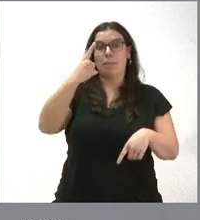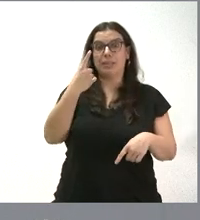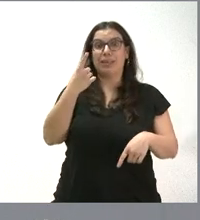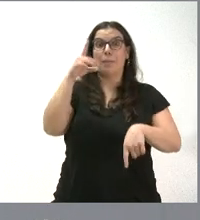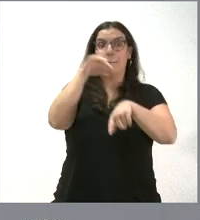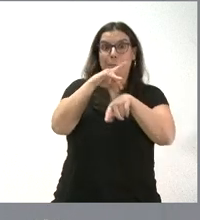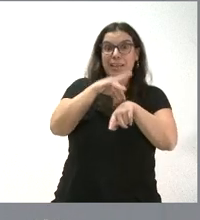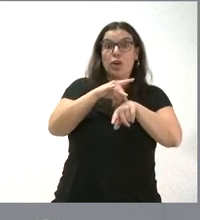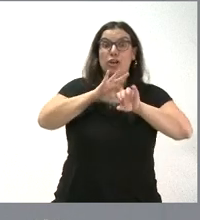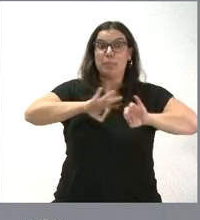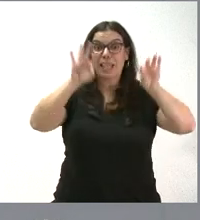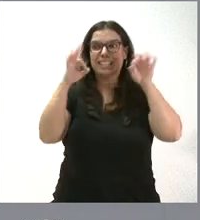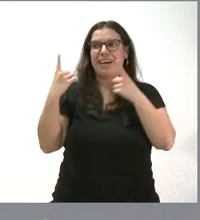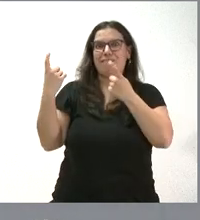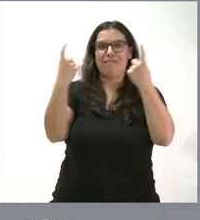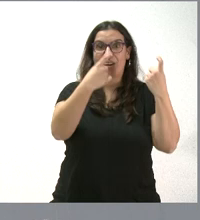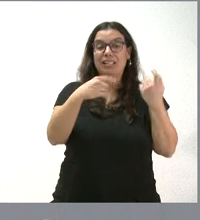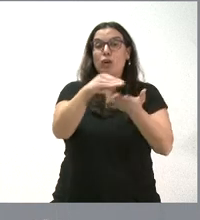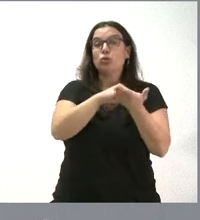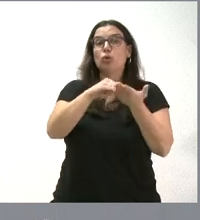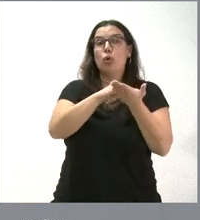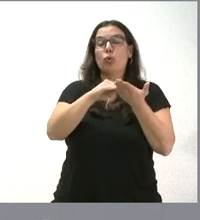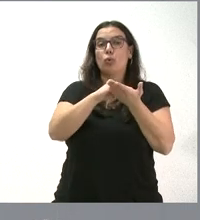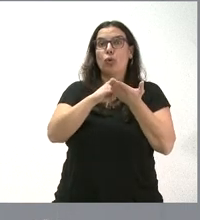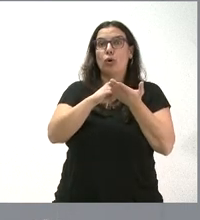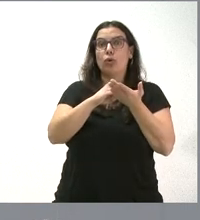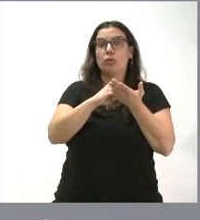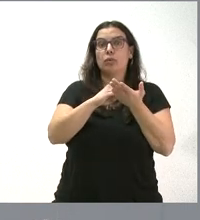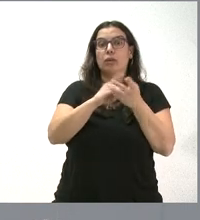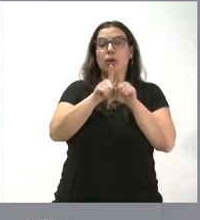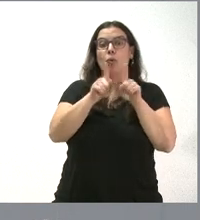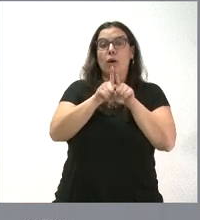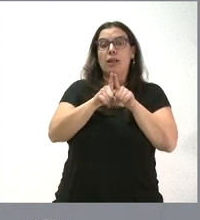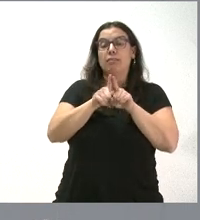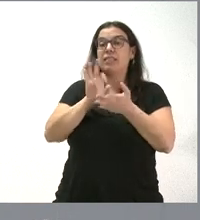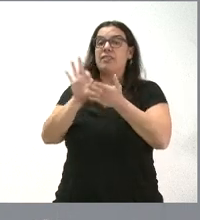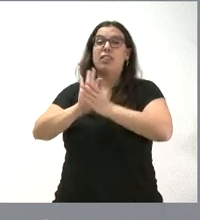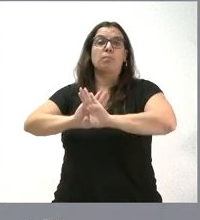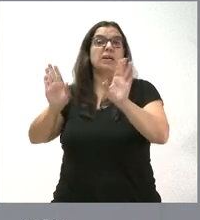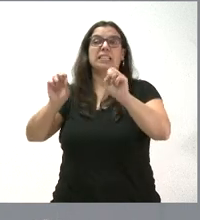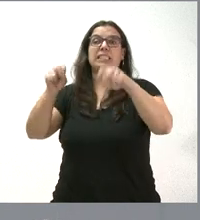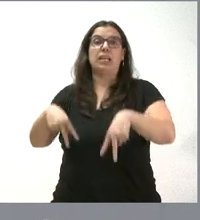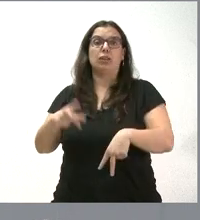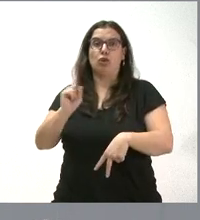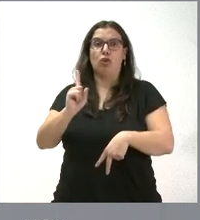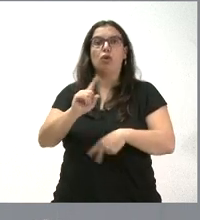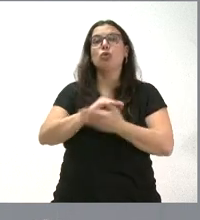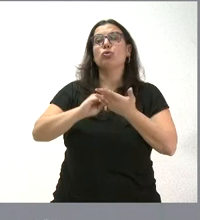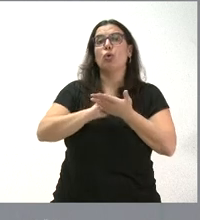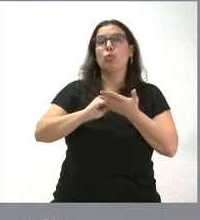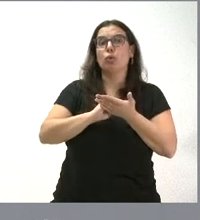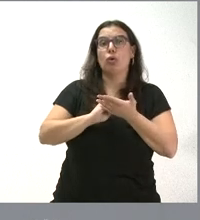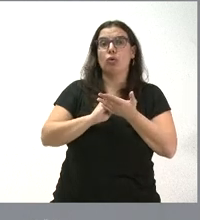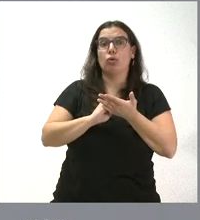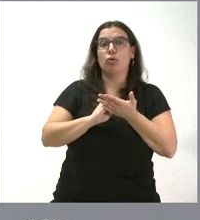sanitarios. Y la solución a ese problema no es renunciar a prestar el servicio sanitario, la solución a ese problema no es